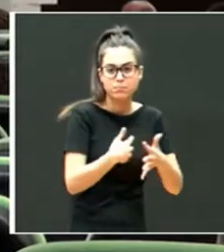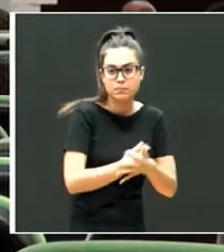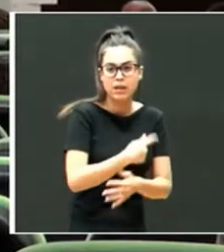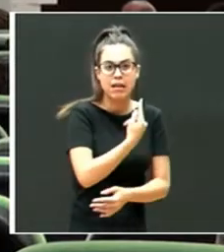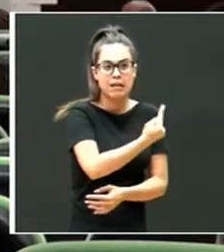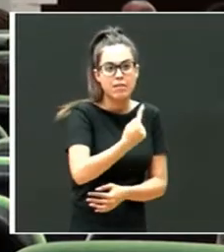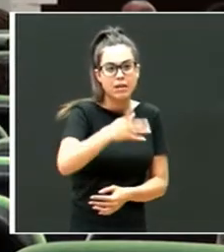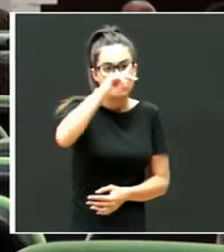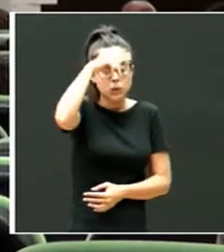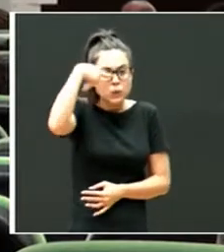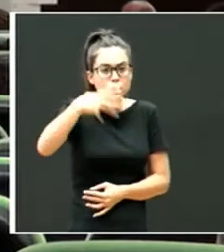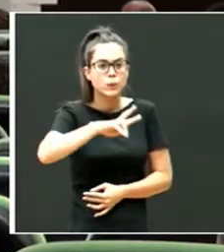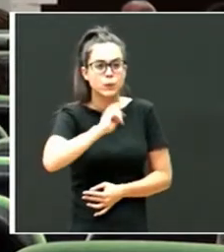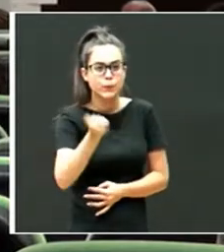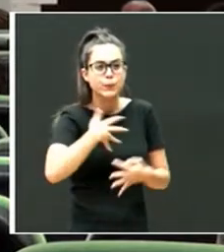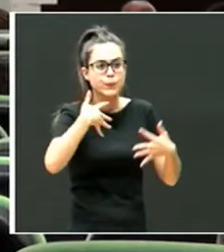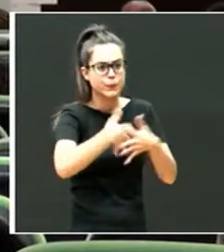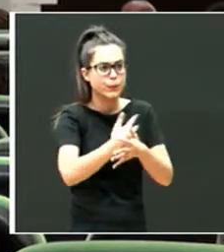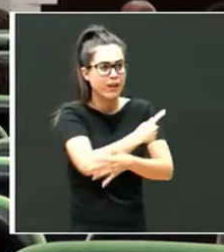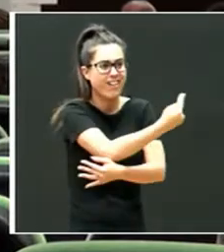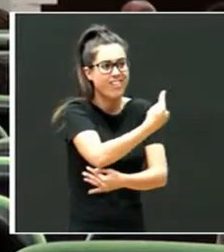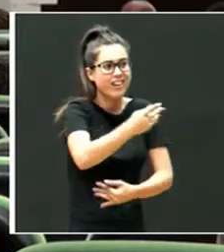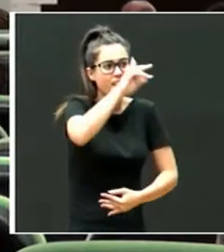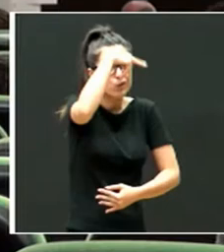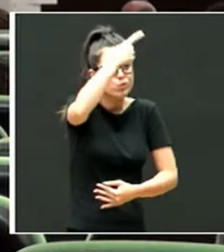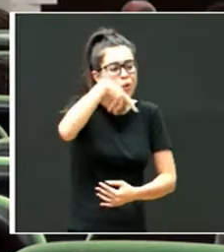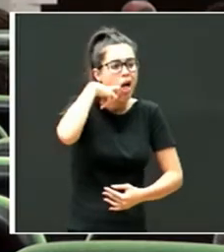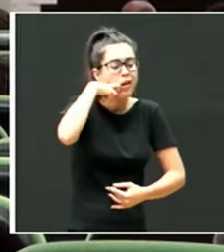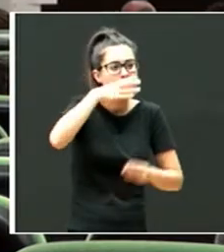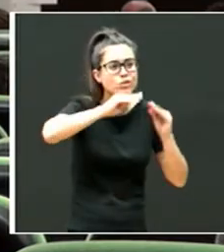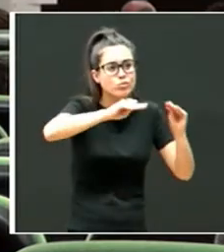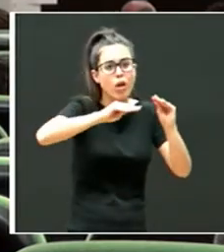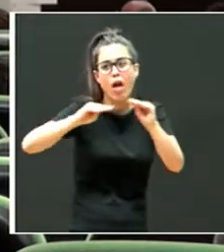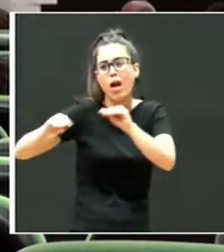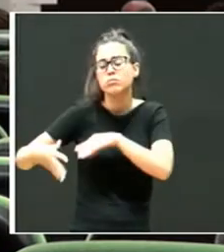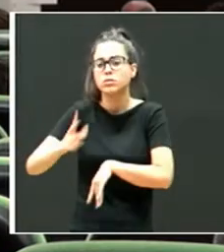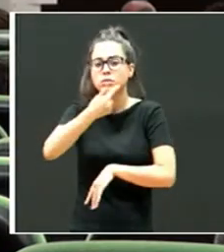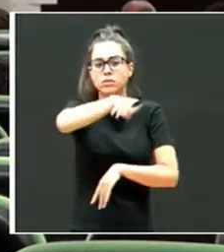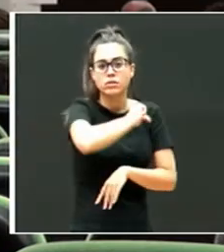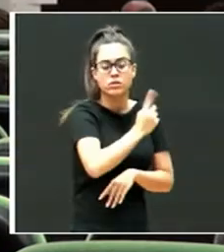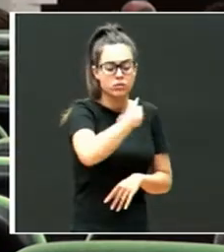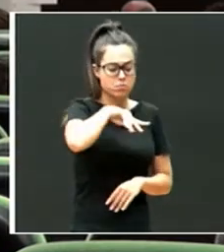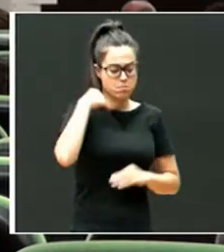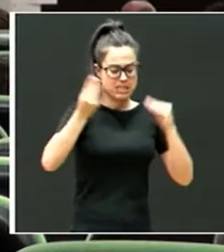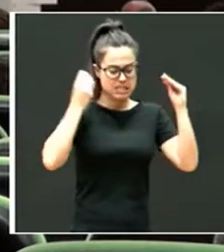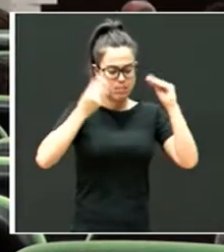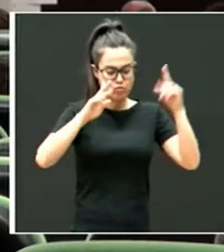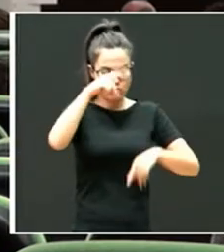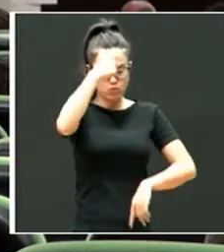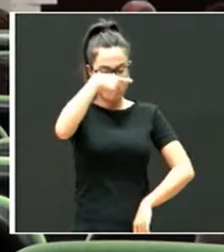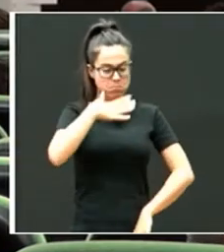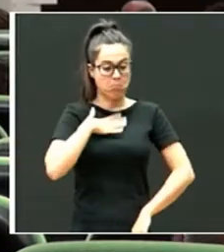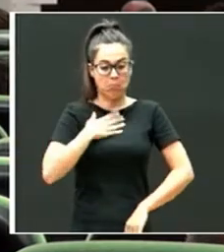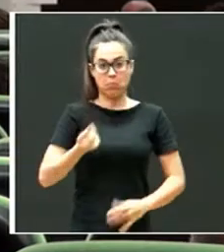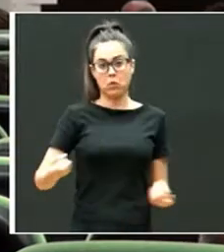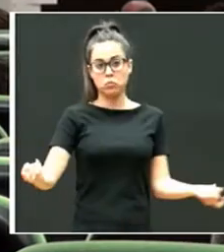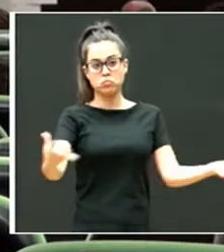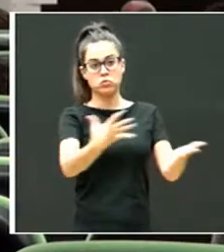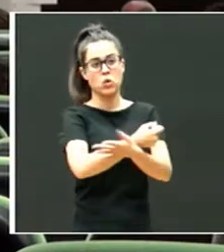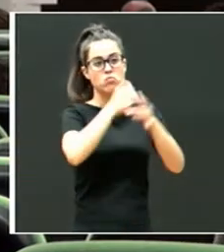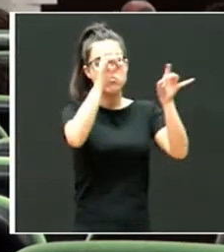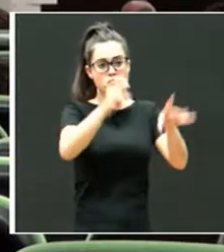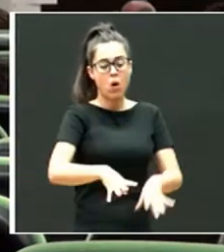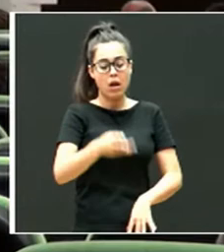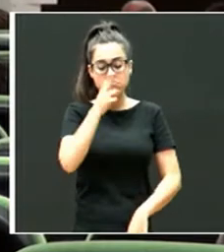bagaje y con su modelo cultural y a veces pensamos o creemos que todos tenemos en la cabeza lo mismo cuando pensamos en el bienestar infantil